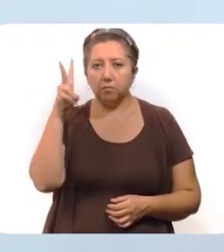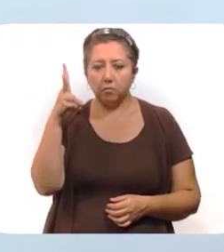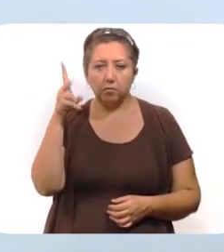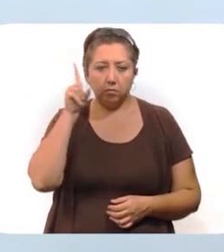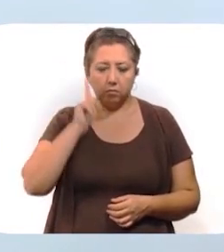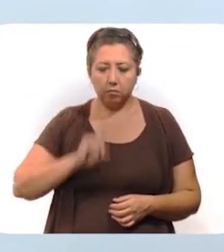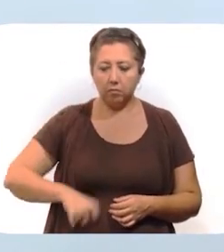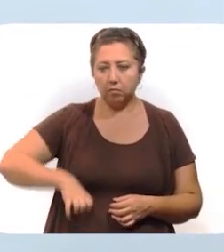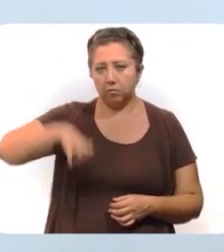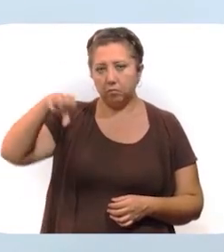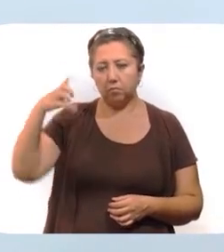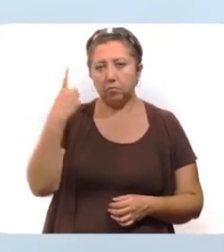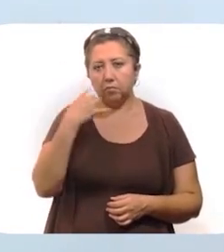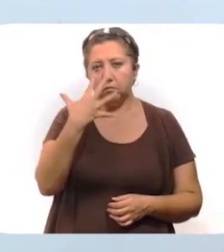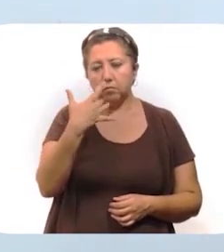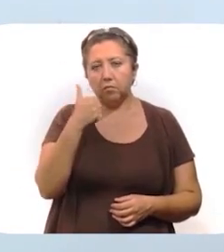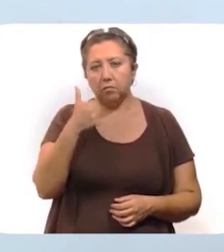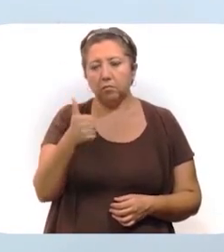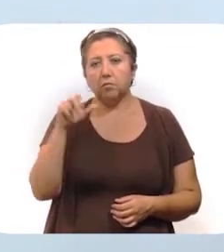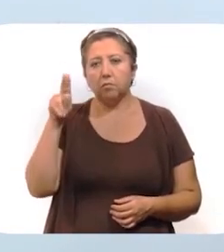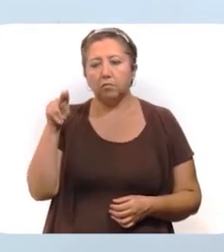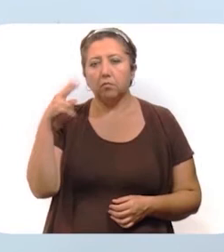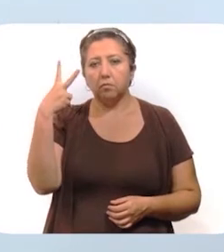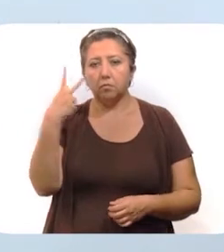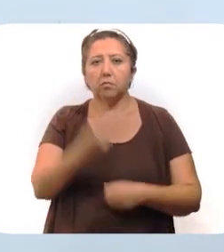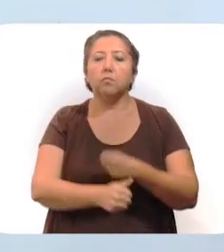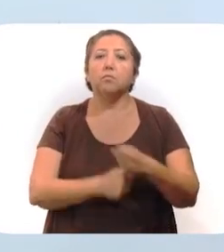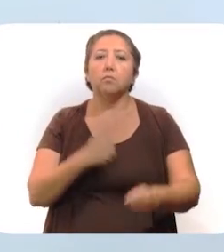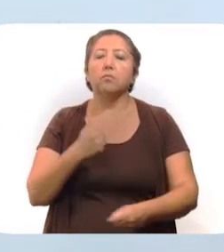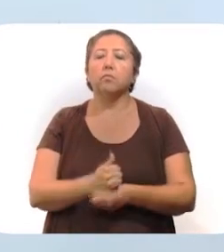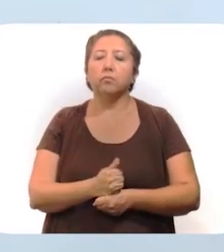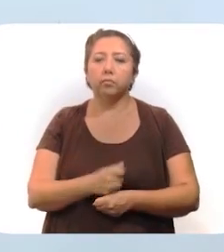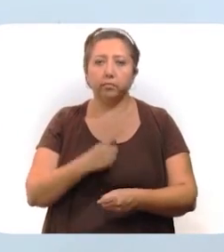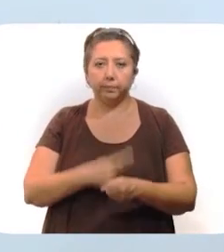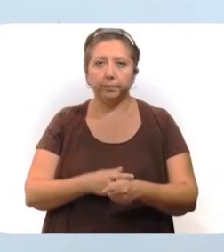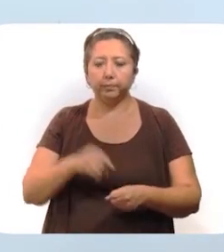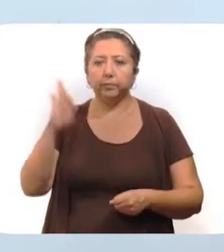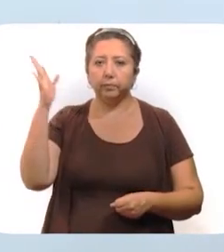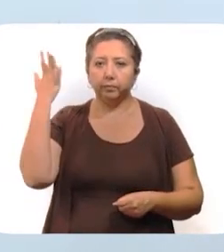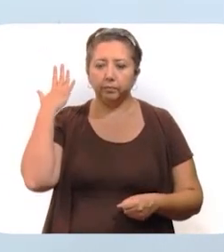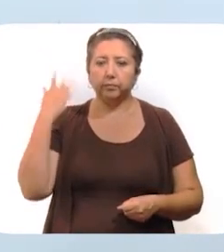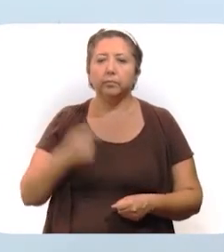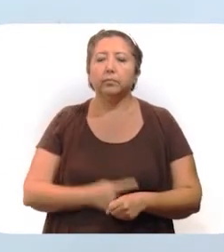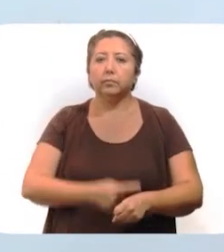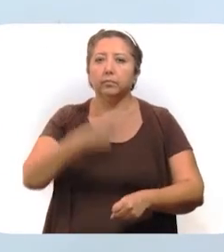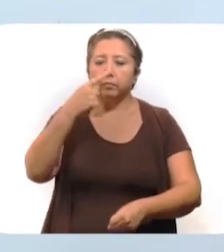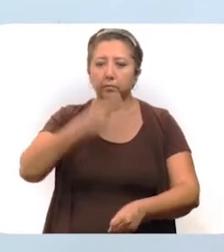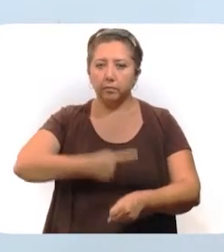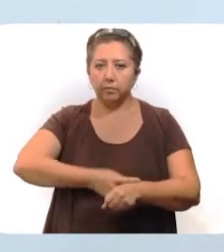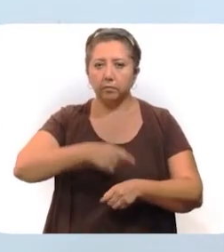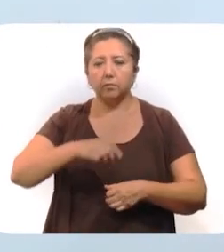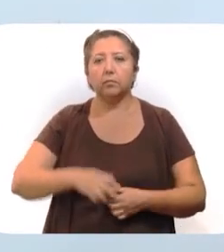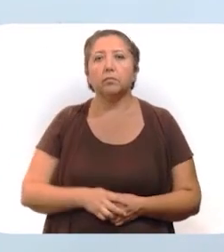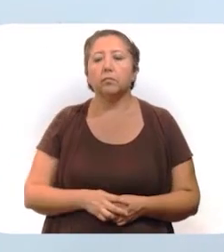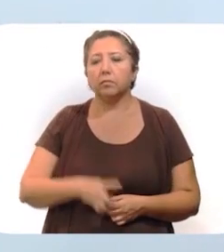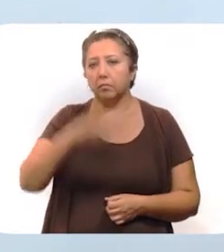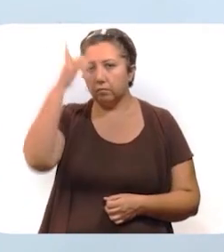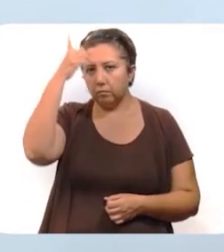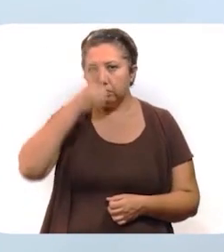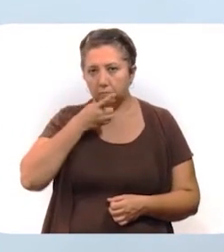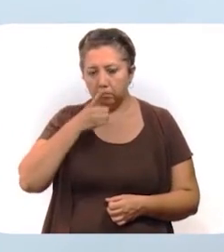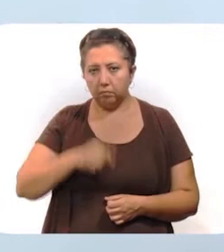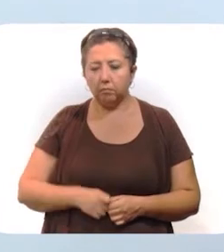mujeres, de un rango de edad de 56 a 82 años. Sus principales enfermedades fueron hipertensión arterial sistémica,